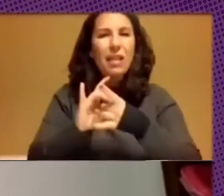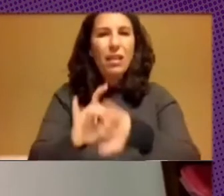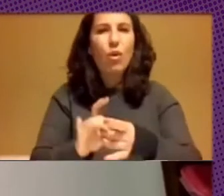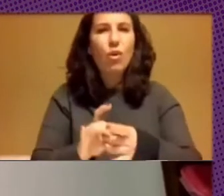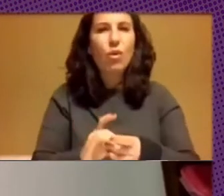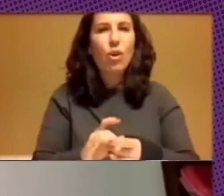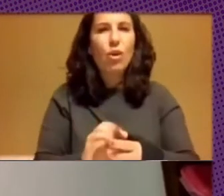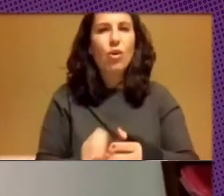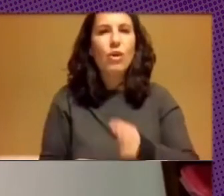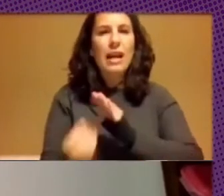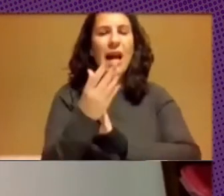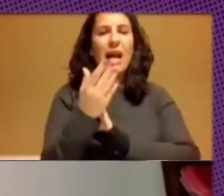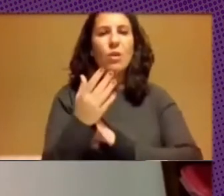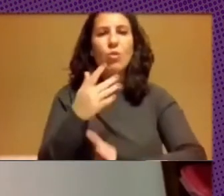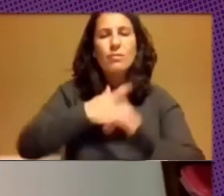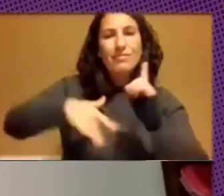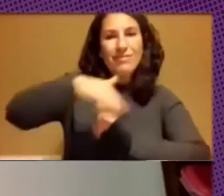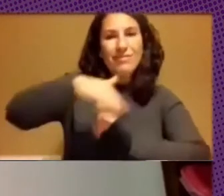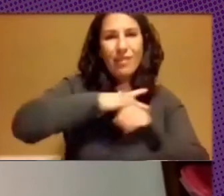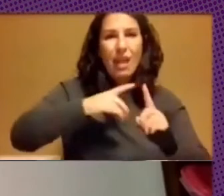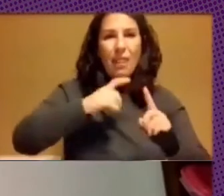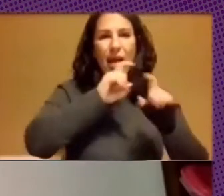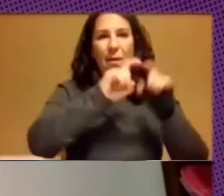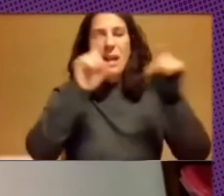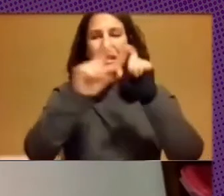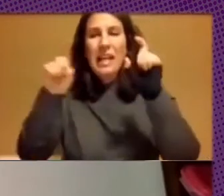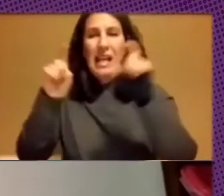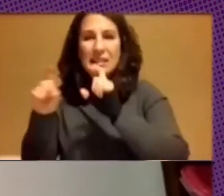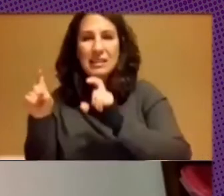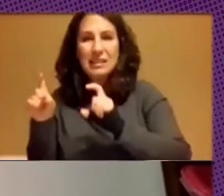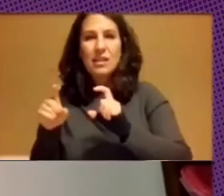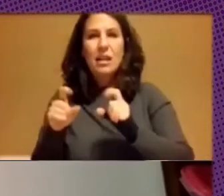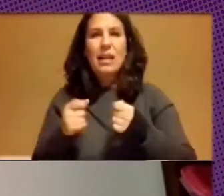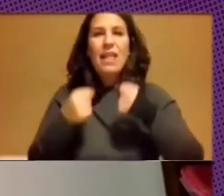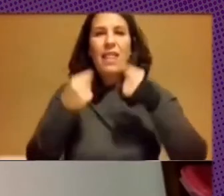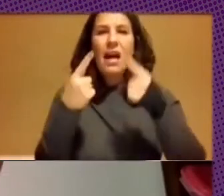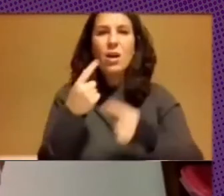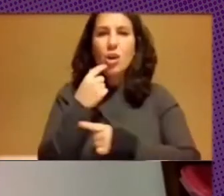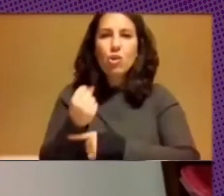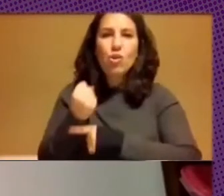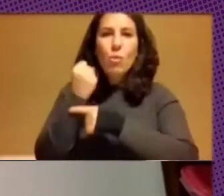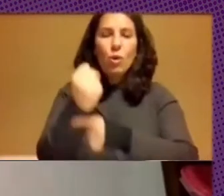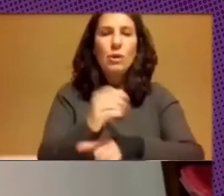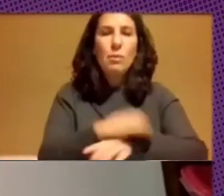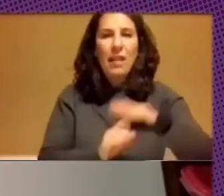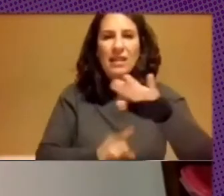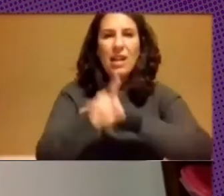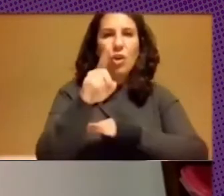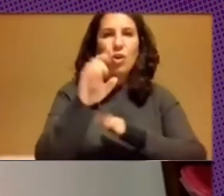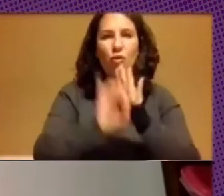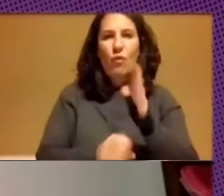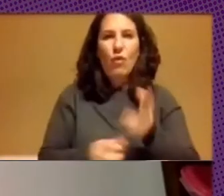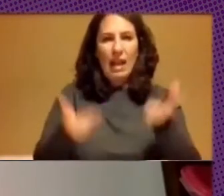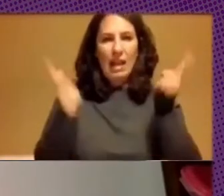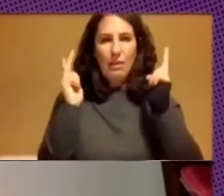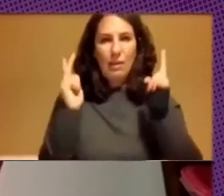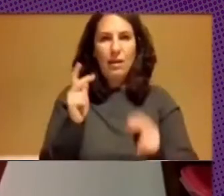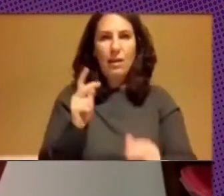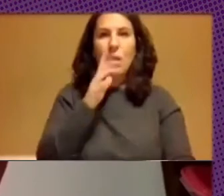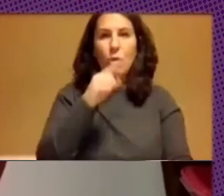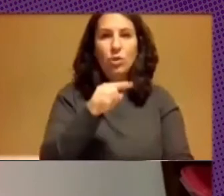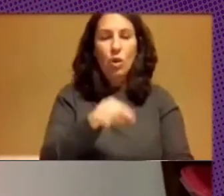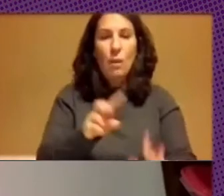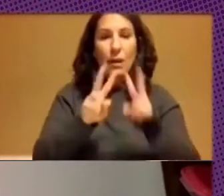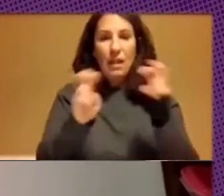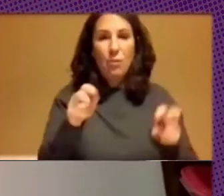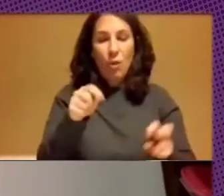ecosistema de empresas que den soporte al desarrollo de software libre. Por ahí mencionamos al principio que el objetivo de